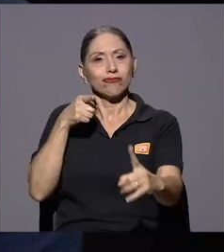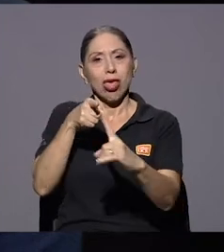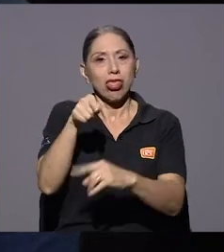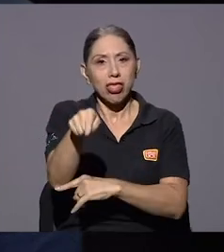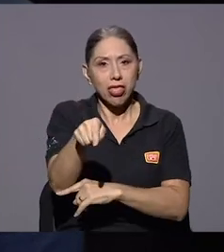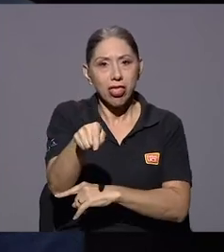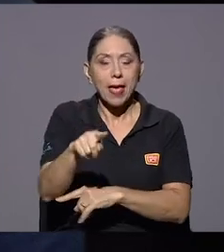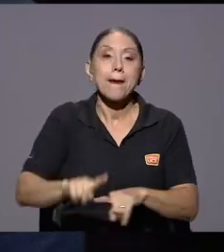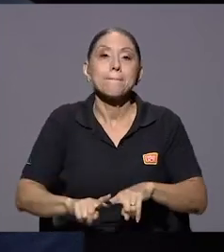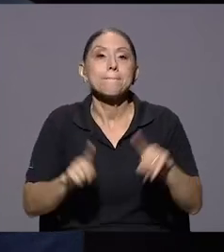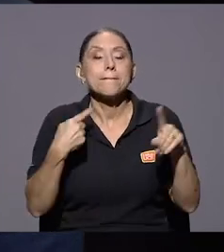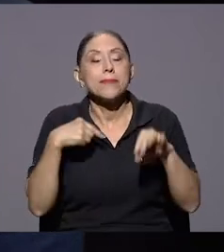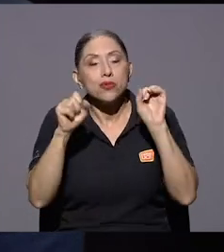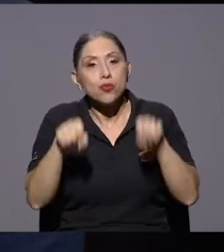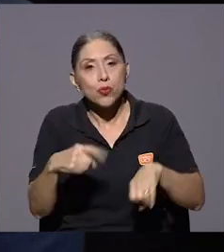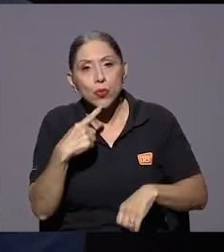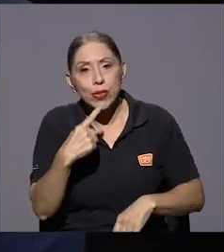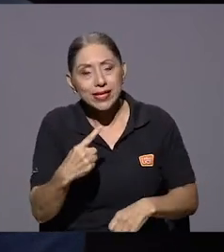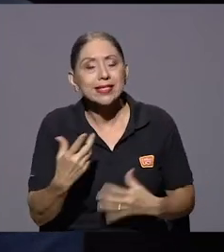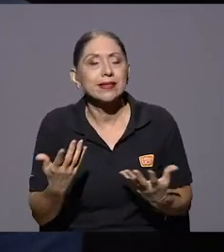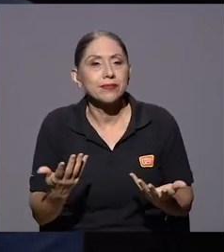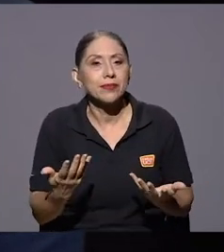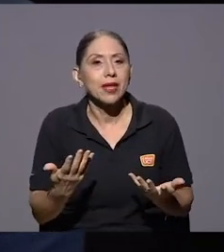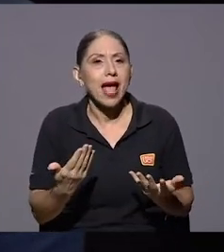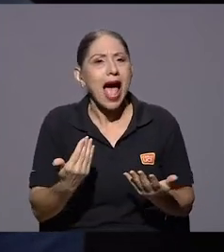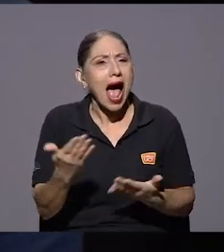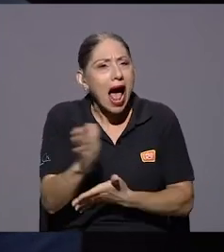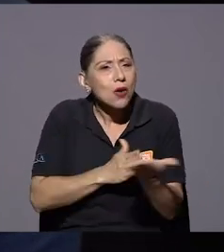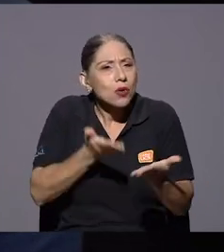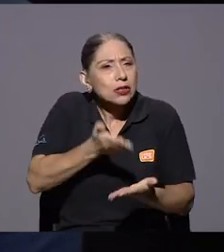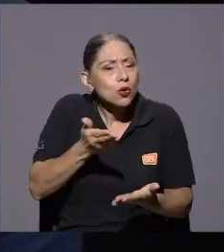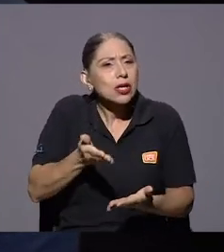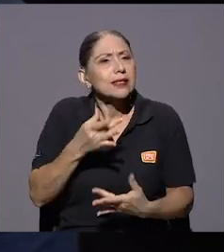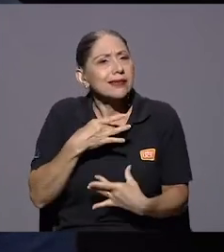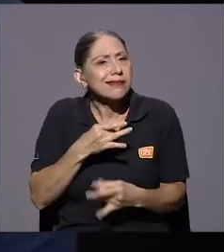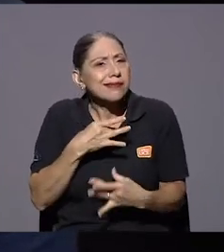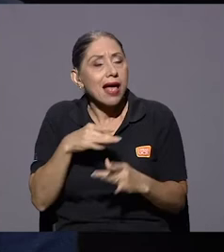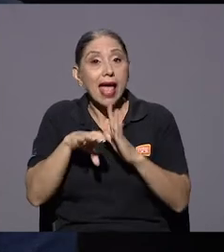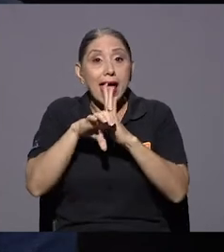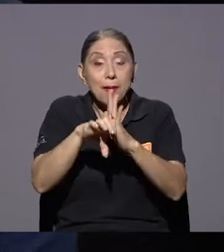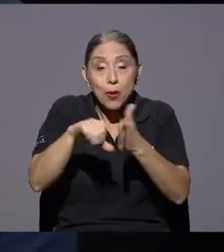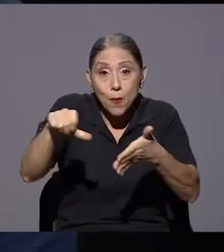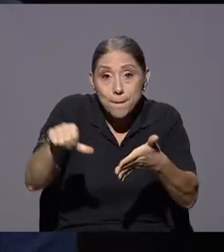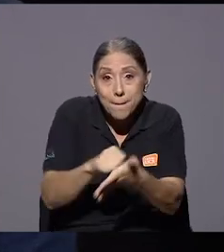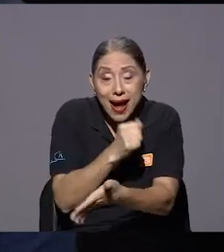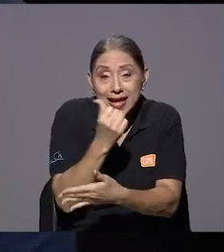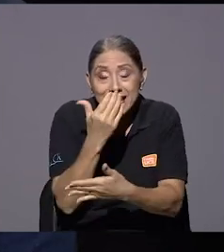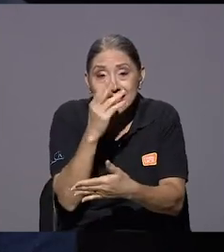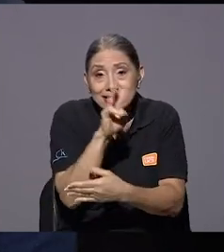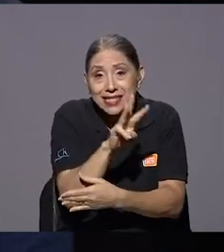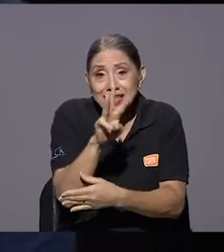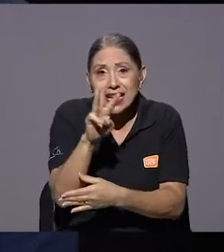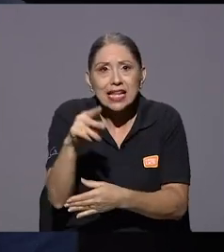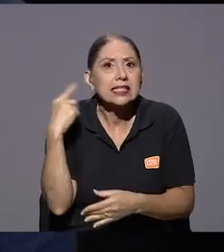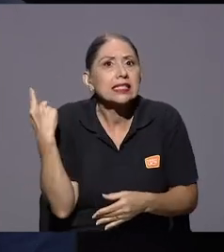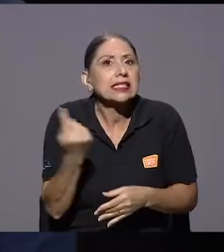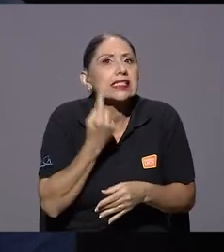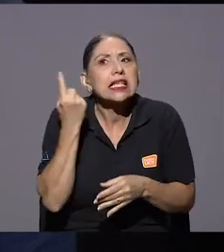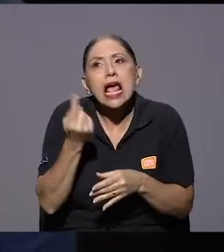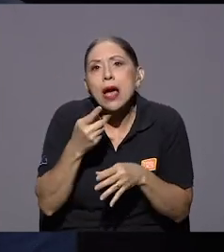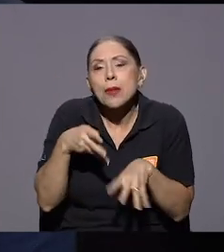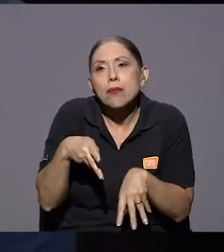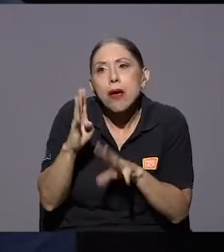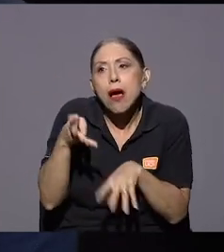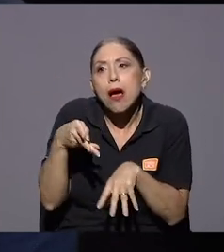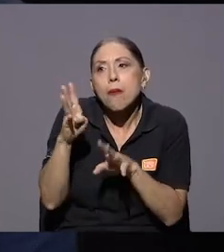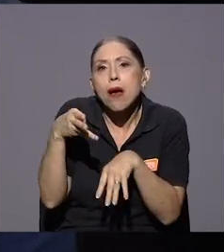financiando lo que sí te puedo decir que hay prácticas muy curiosas por ejemplo de páginas compartiendo siempre las publicaciones de algunos